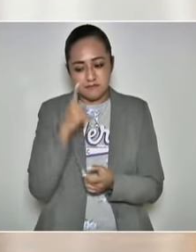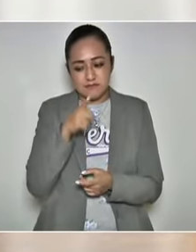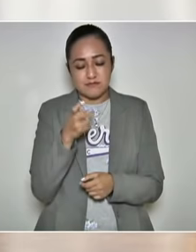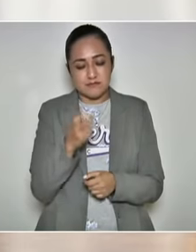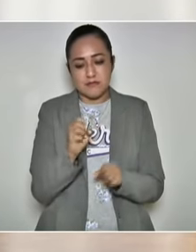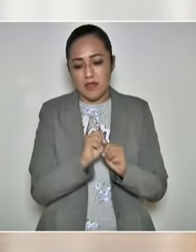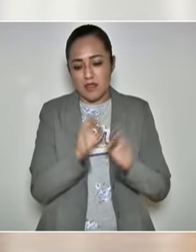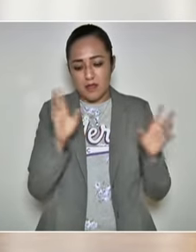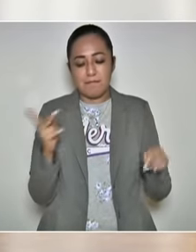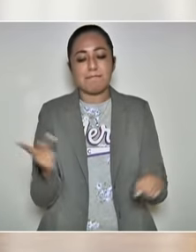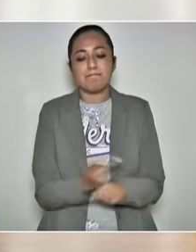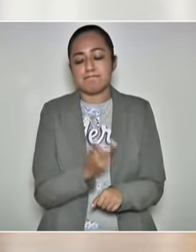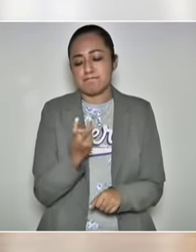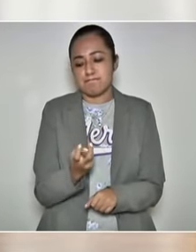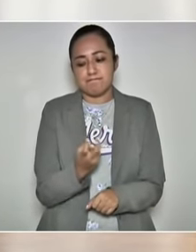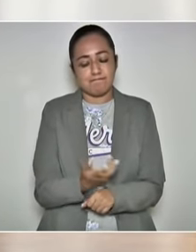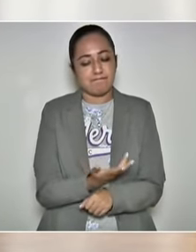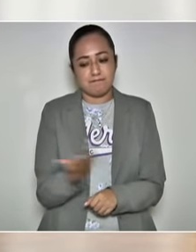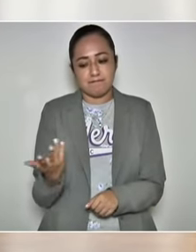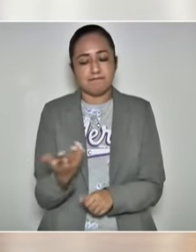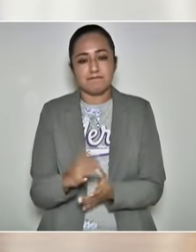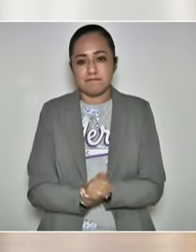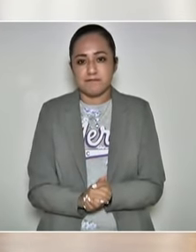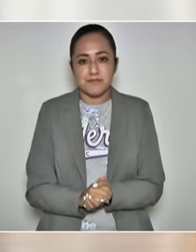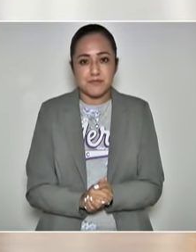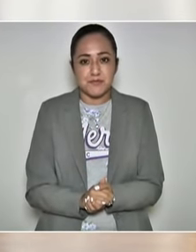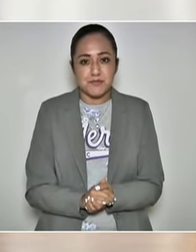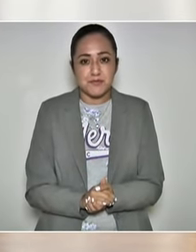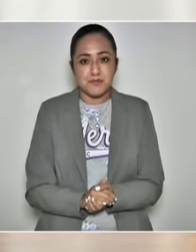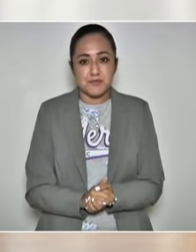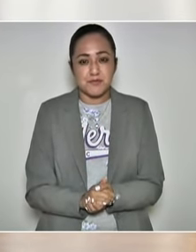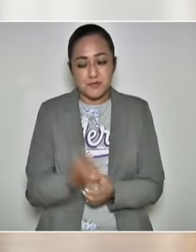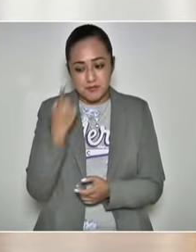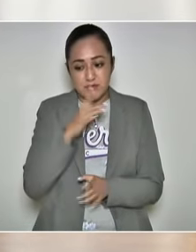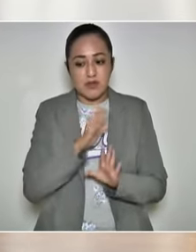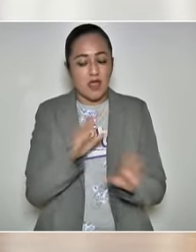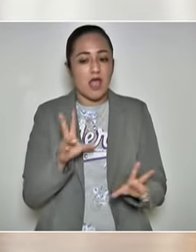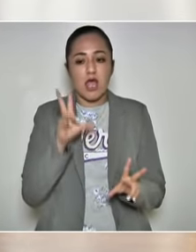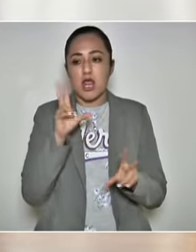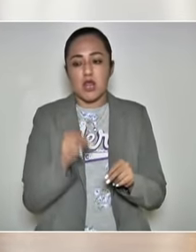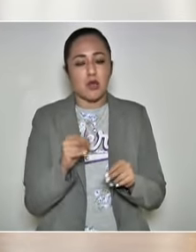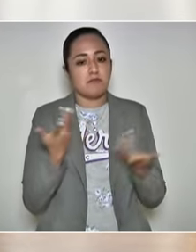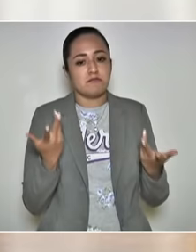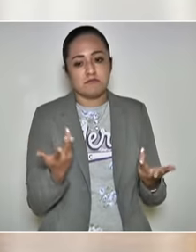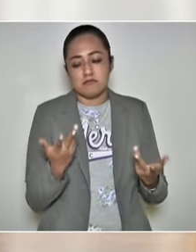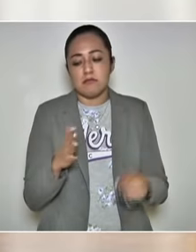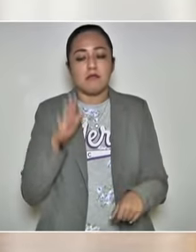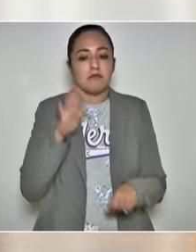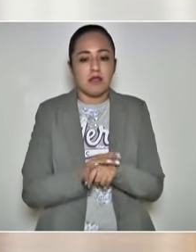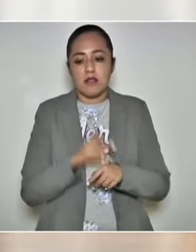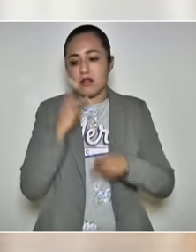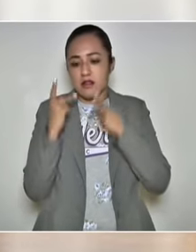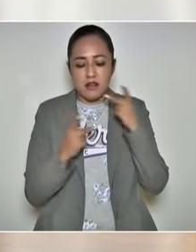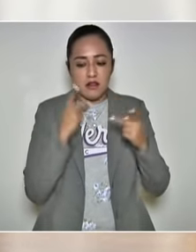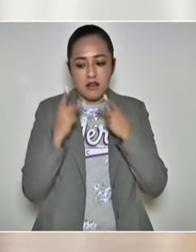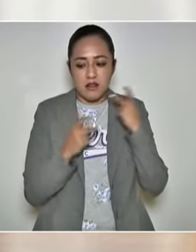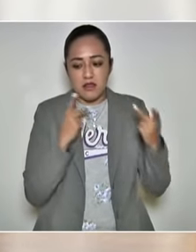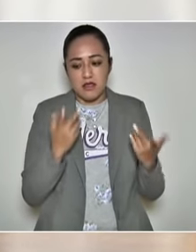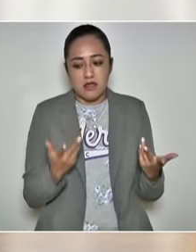claro qué ocurrió. ¿Qué ocurrió? Para que ya no se sigan refiriéndose